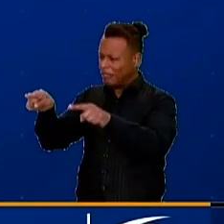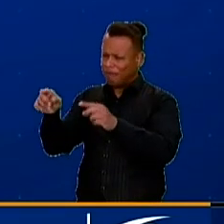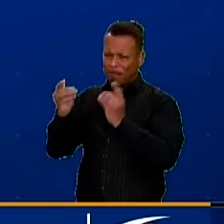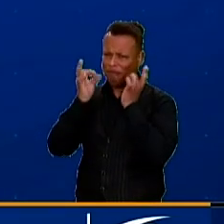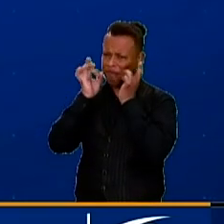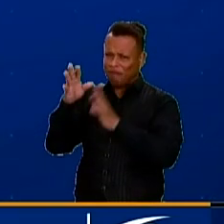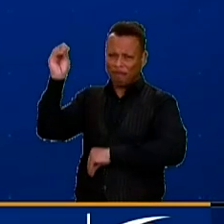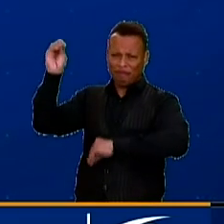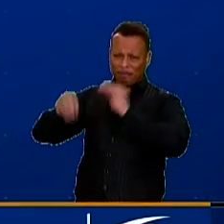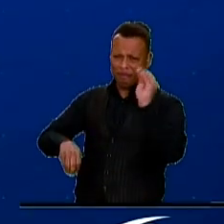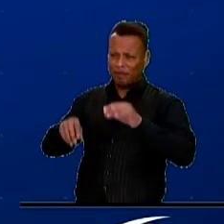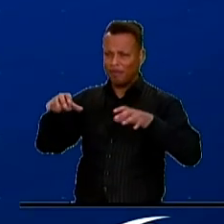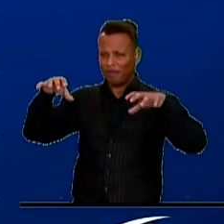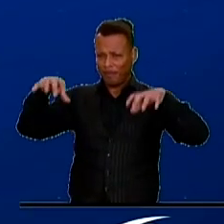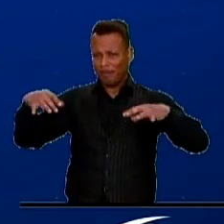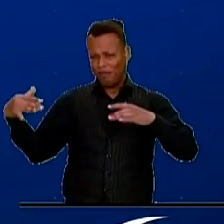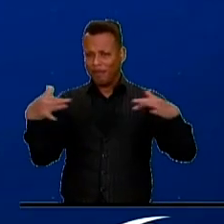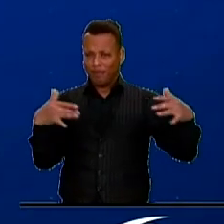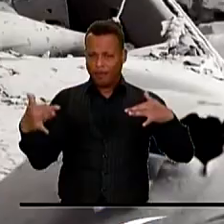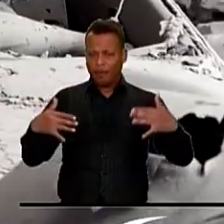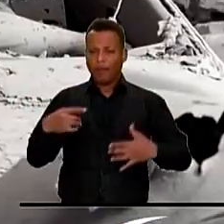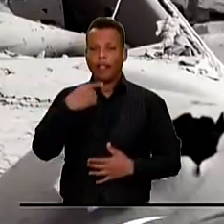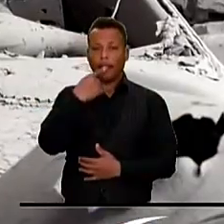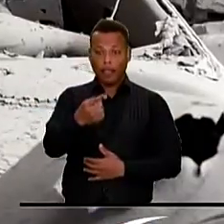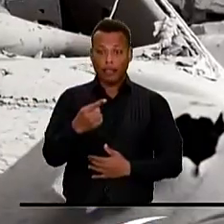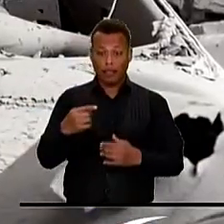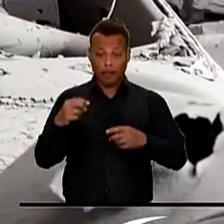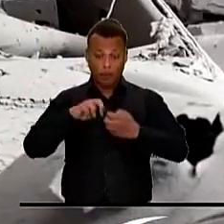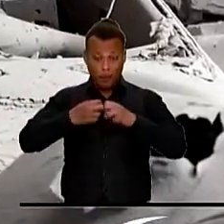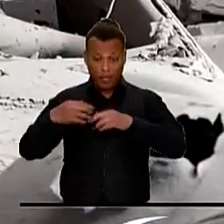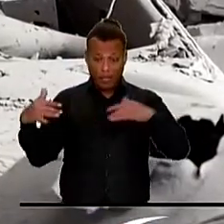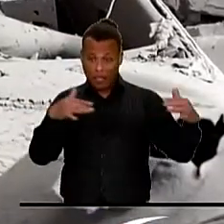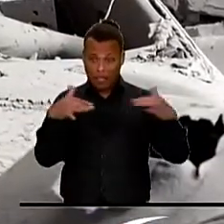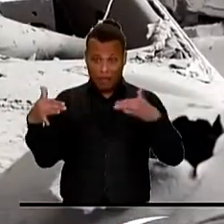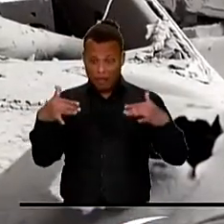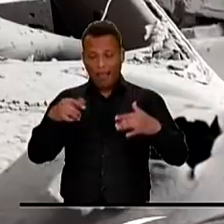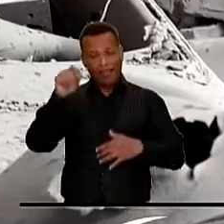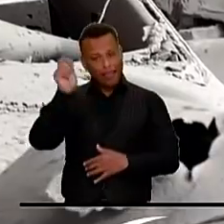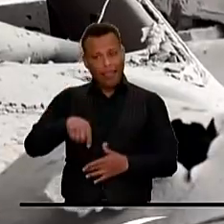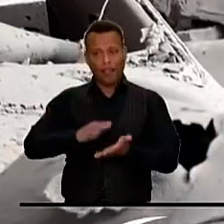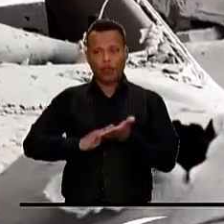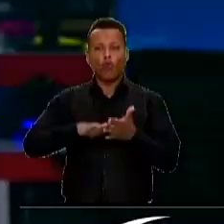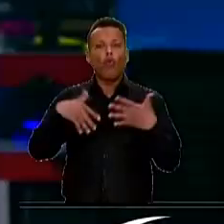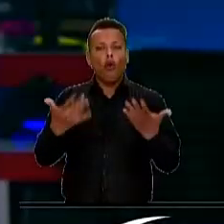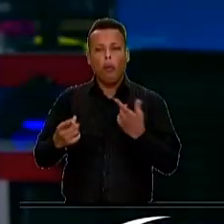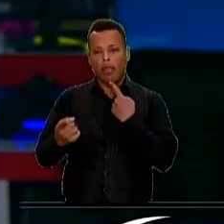estos dos países. Y dice que el conflicto israel-palestino debe resolverse a través del diálogo. Por supuesto.